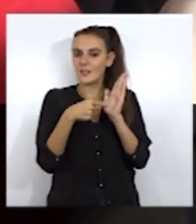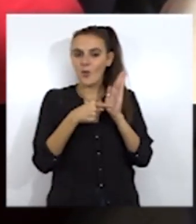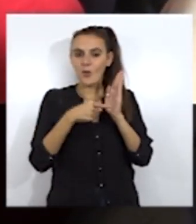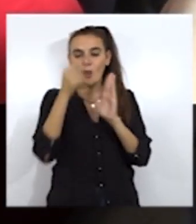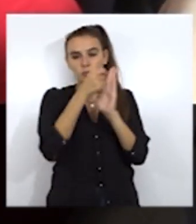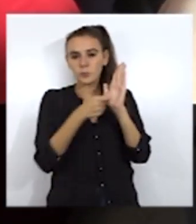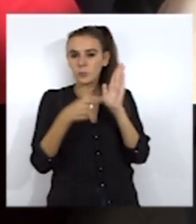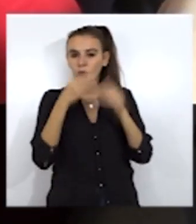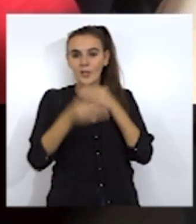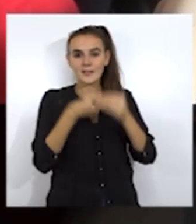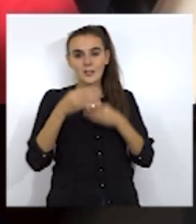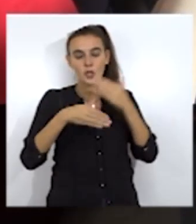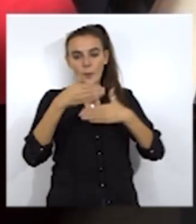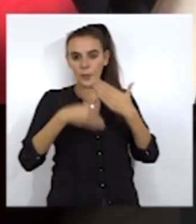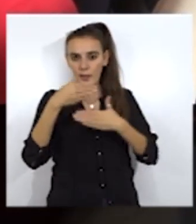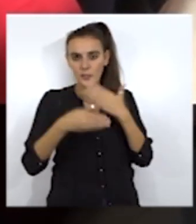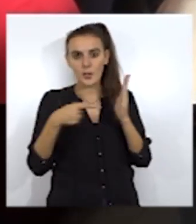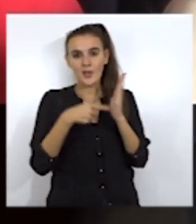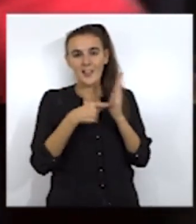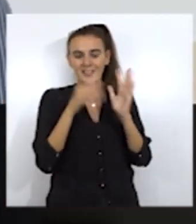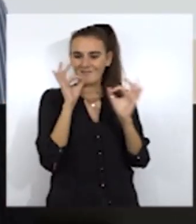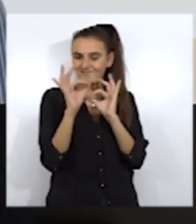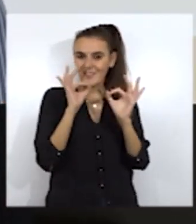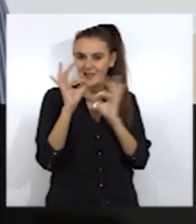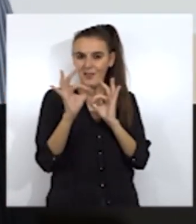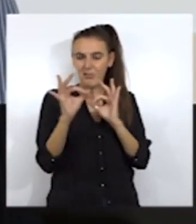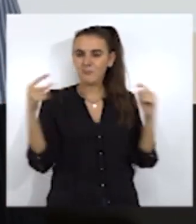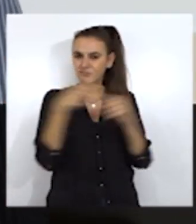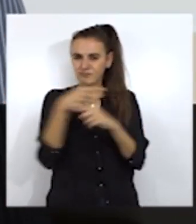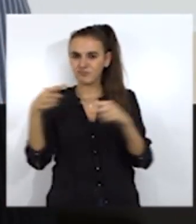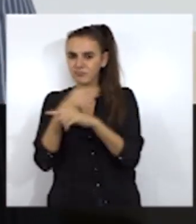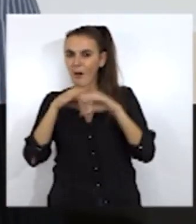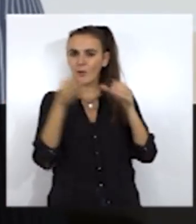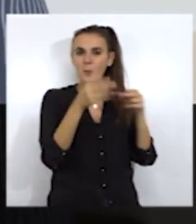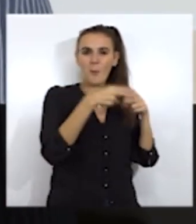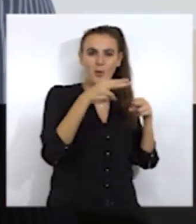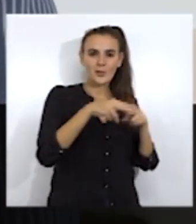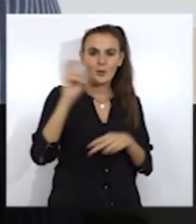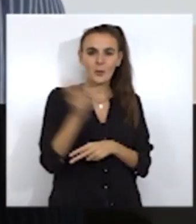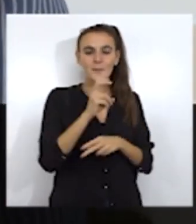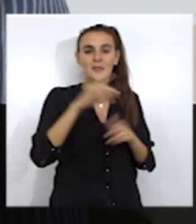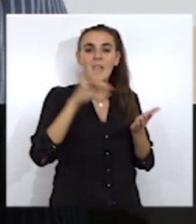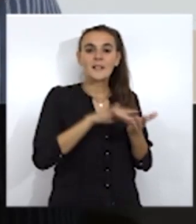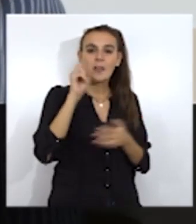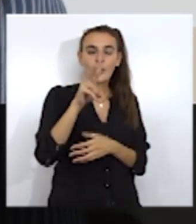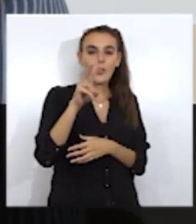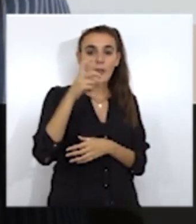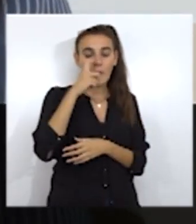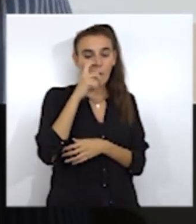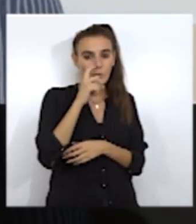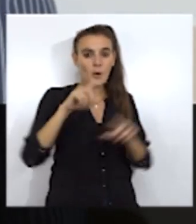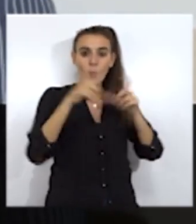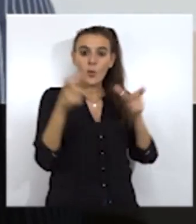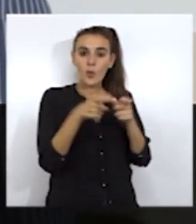han seguido en este proceso en el que las discrepancias han enfrentado a varios grupos políticos. El 12 de julio tiene lugar la sesión ordinaria